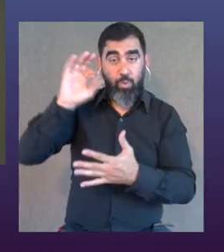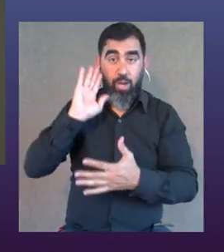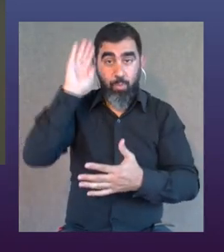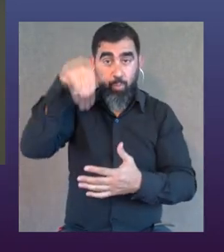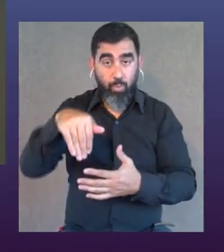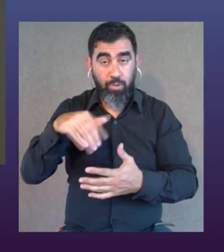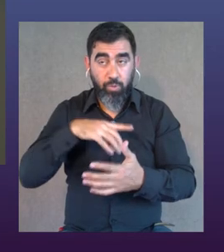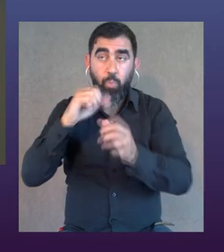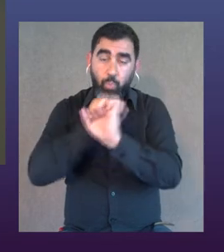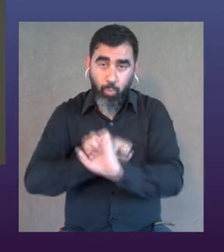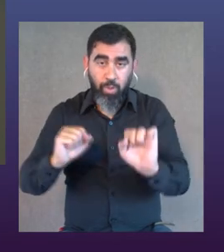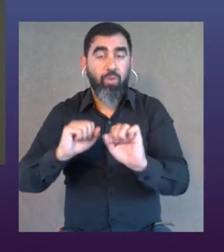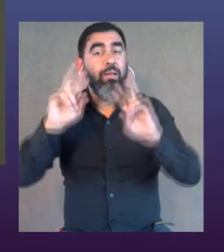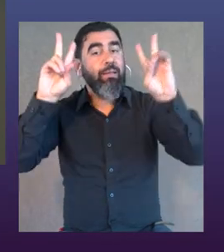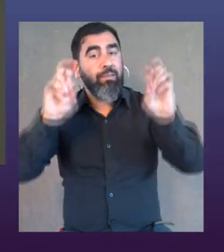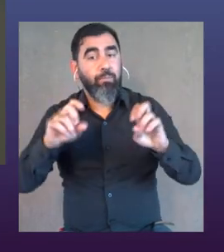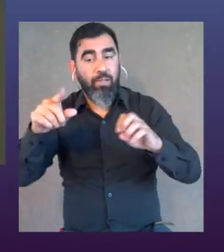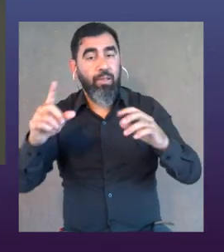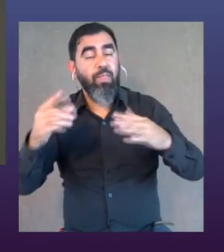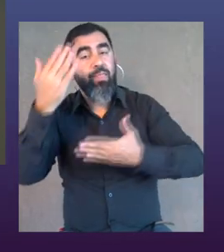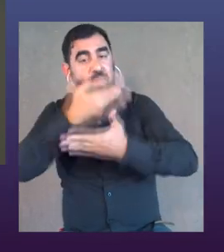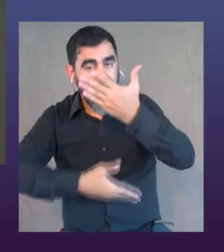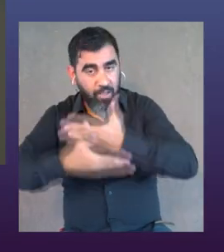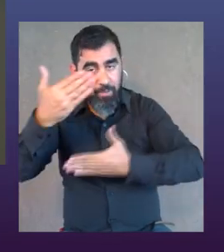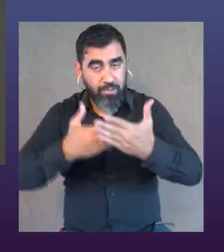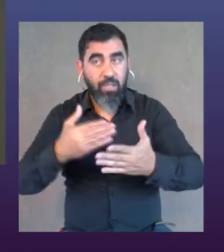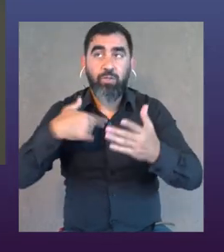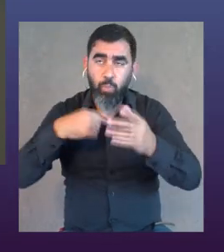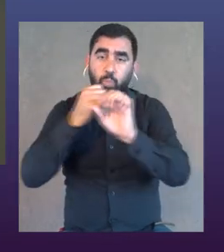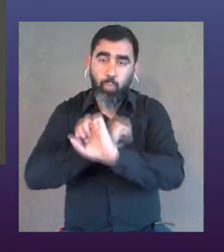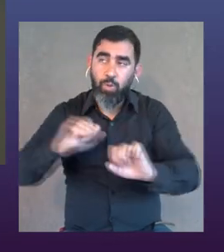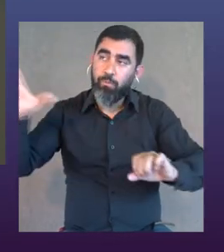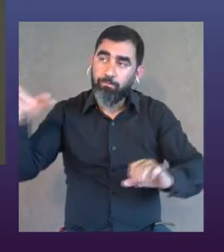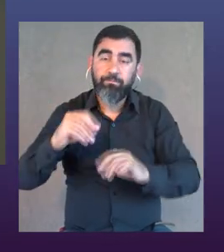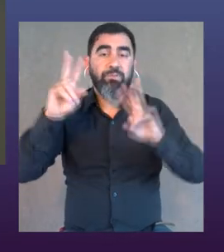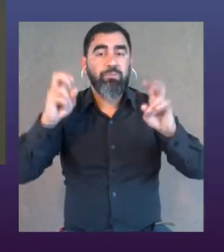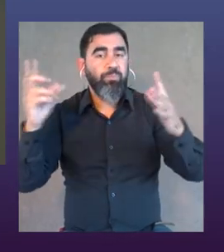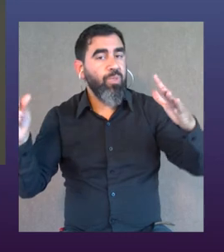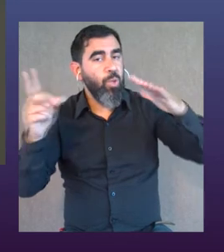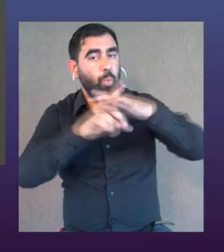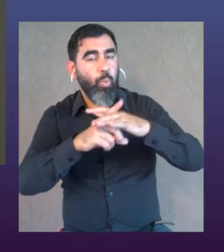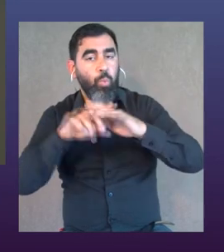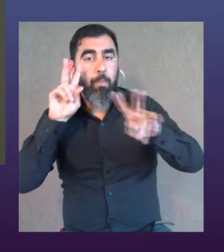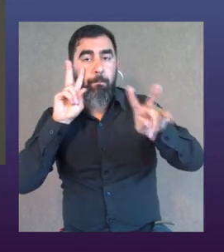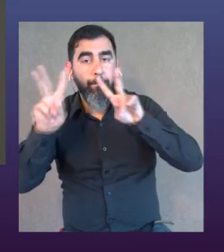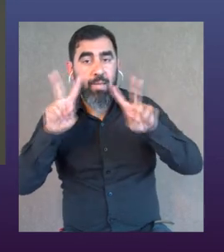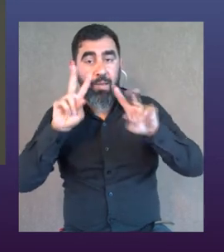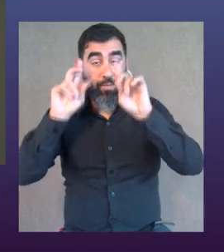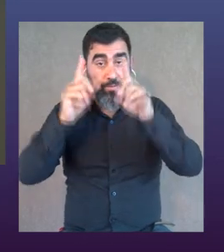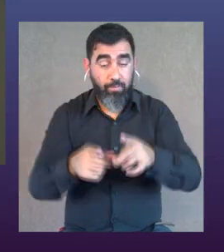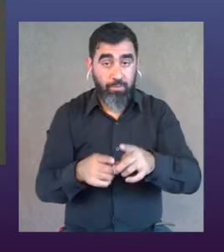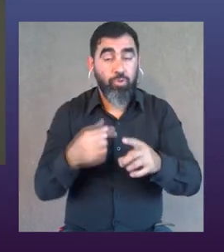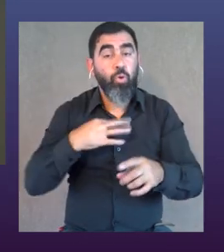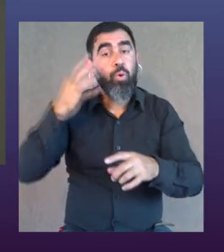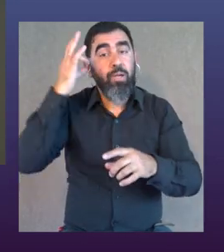de senadora cada vez que puedo traigo el tema de la discapacidad, cada vez que puedo trato de incluir esta